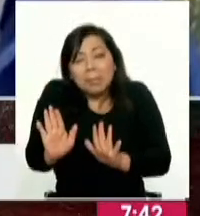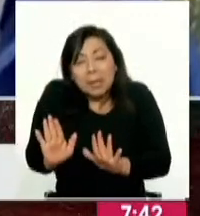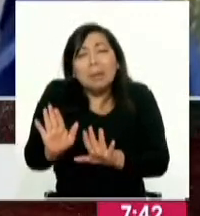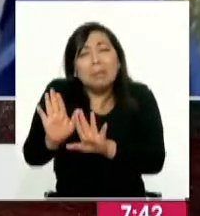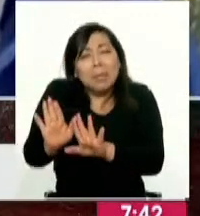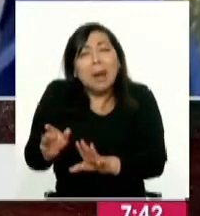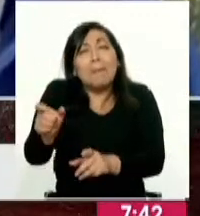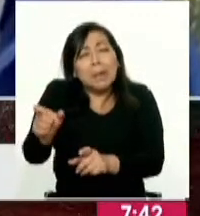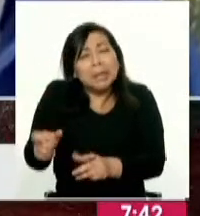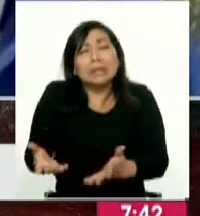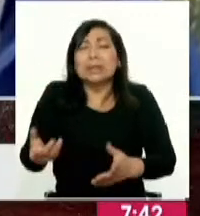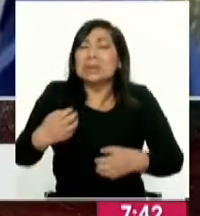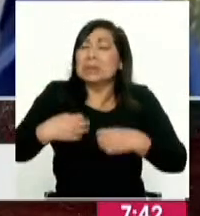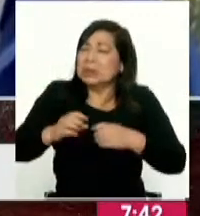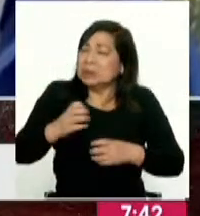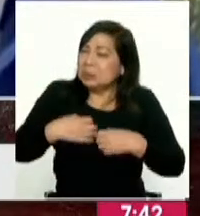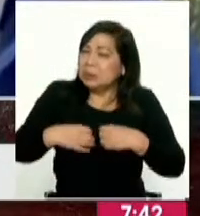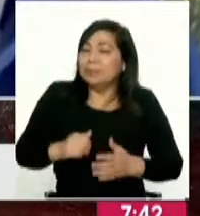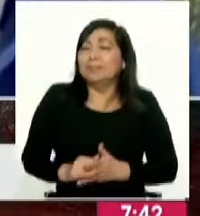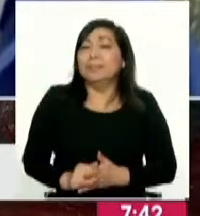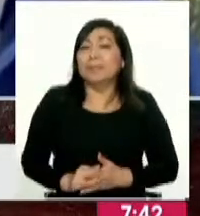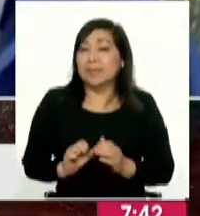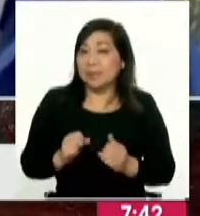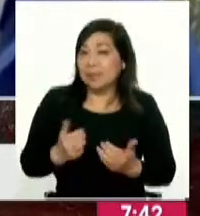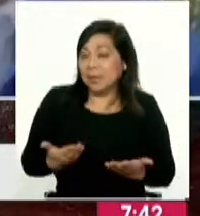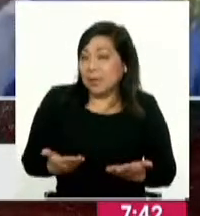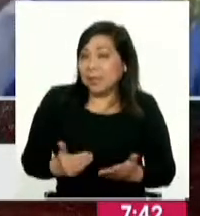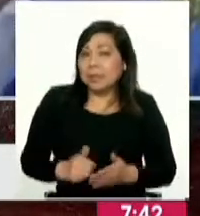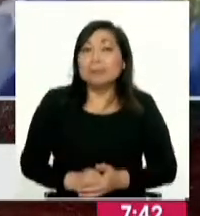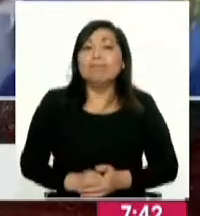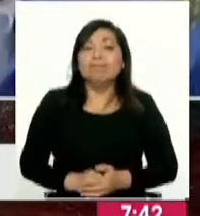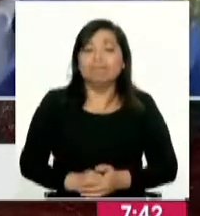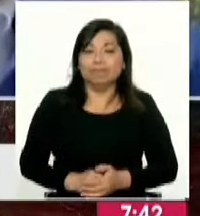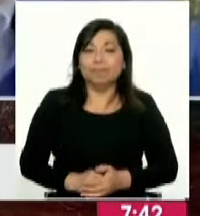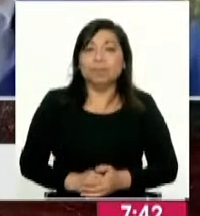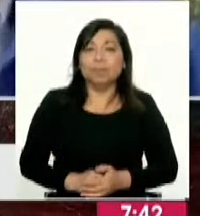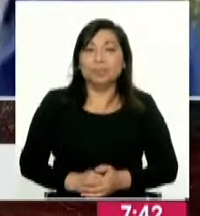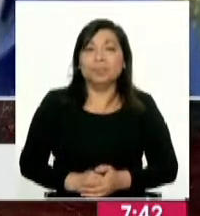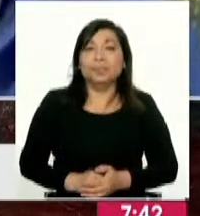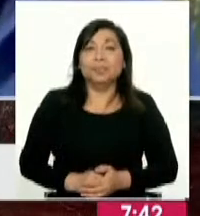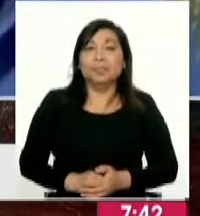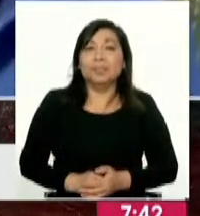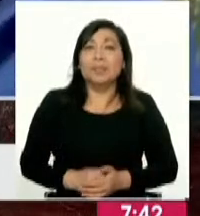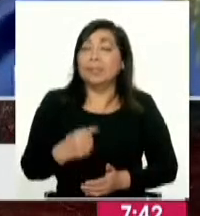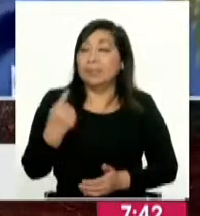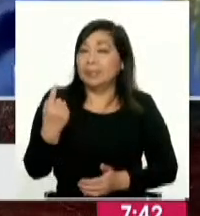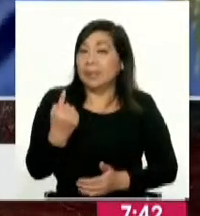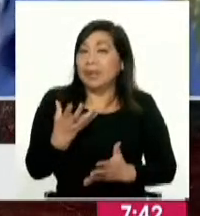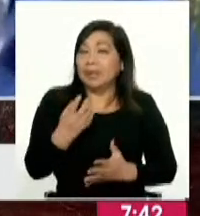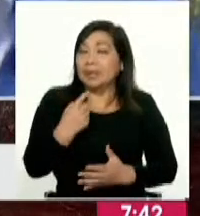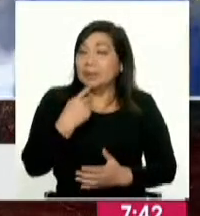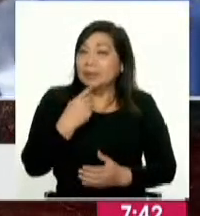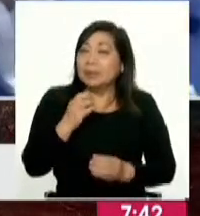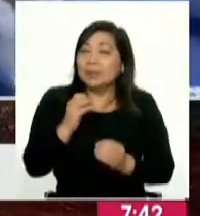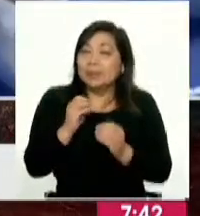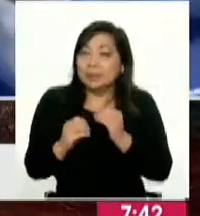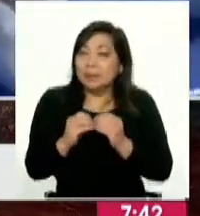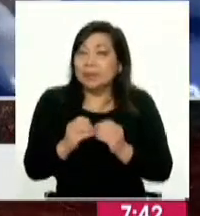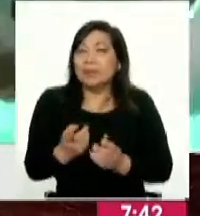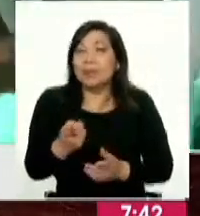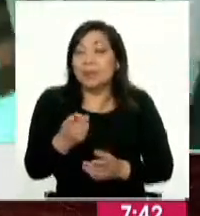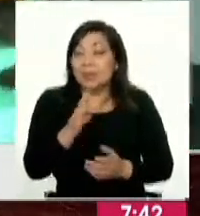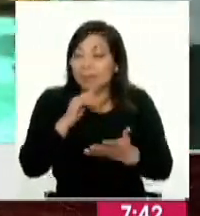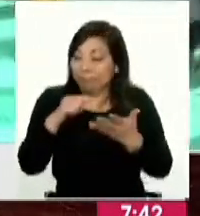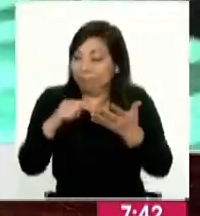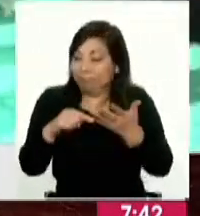de paciencia, que esto es lo que va a venir, si es el caso, ¿no? De acuerdo. Mira, en primer lugar, sobre los mantenimientos y los temas que han